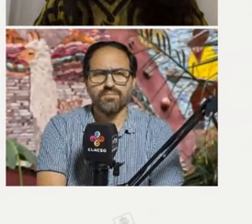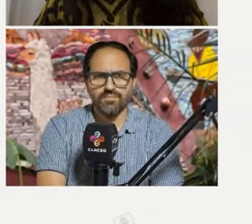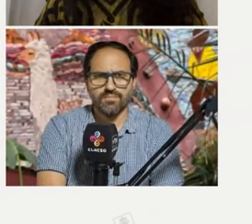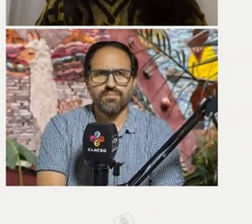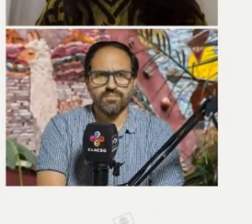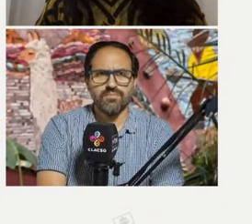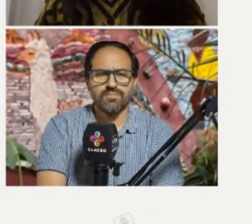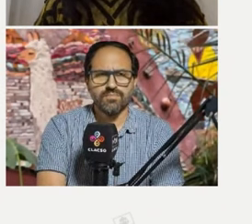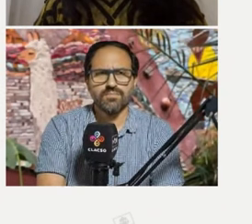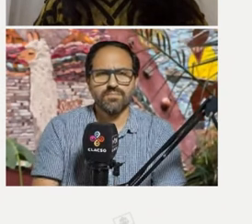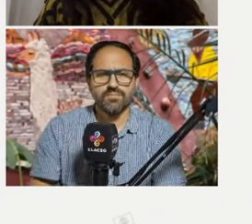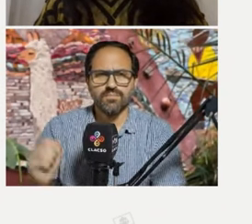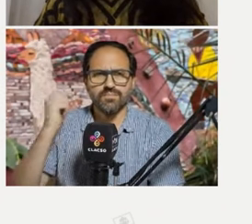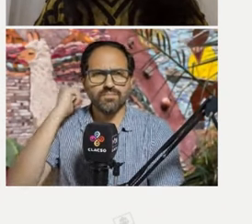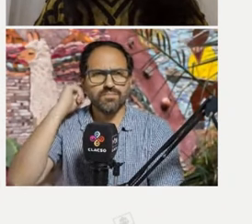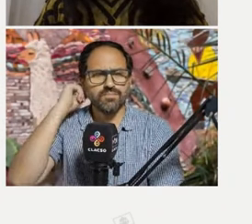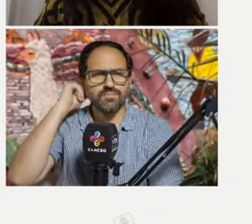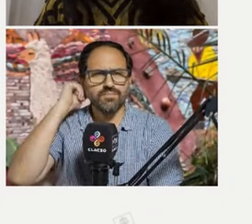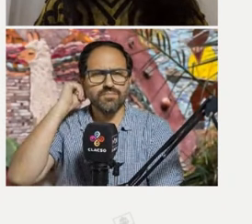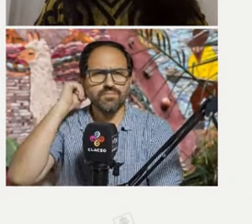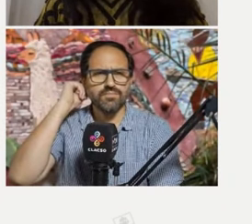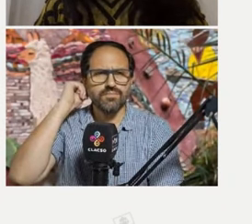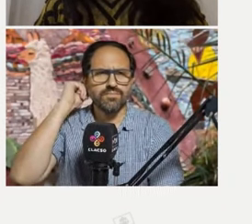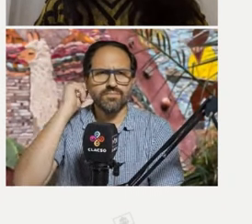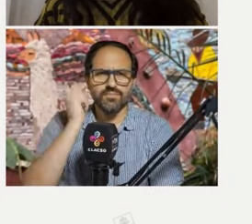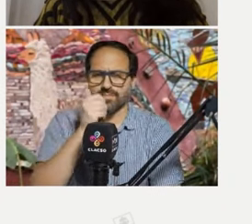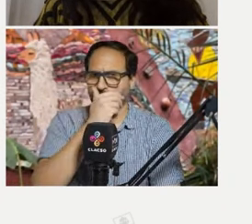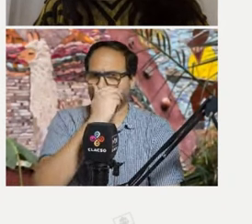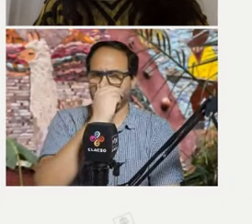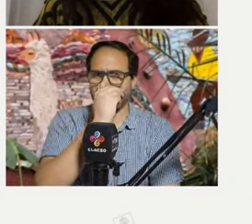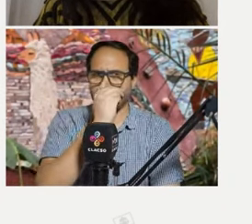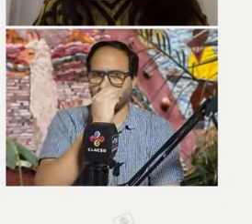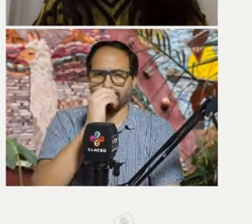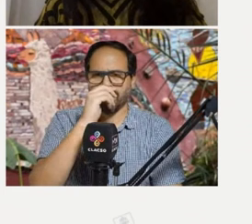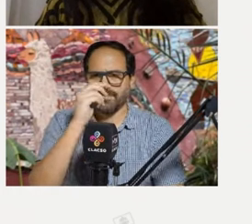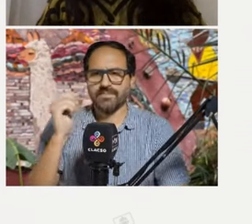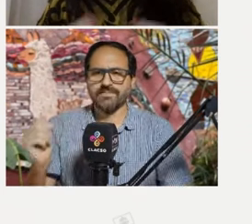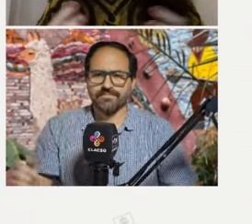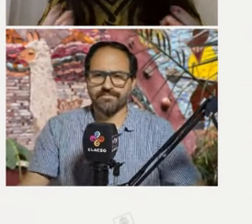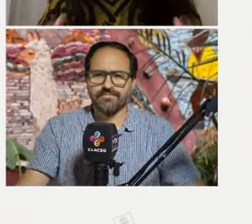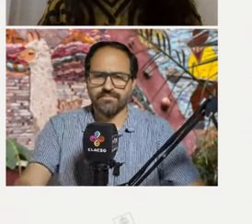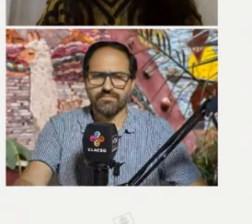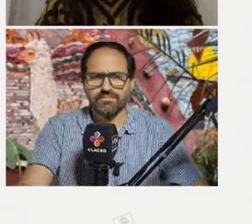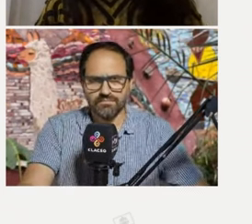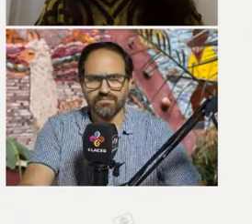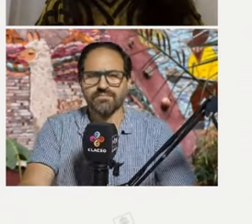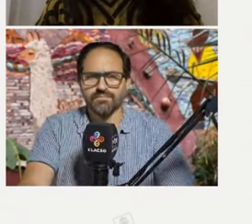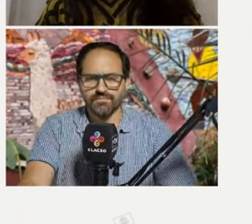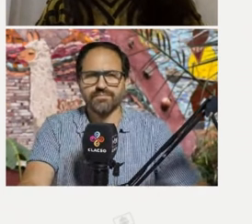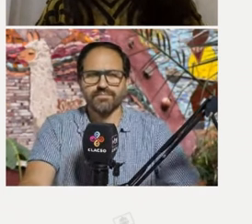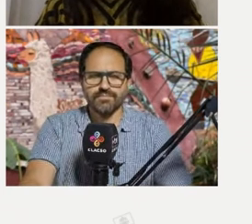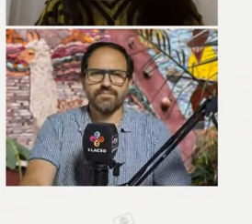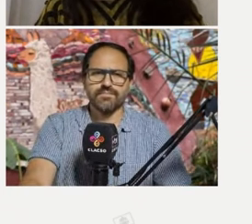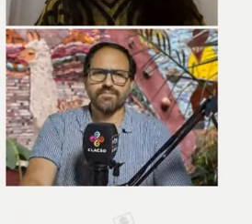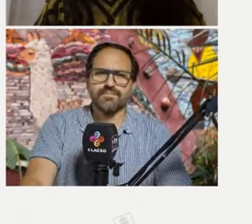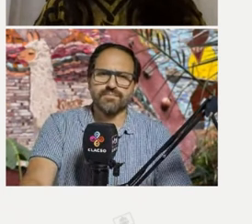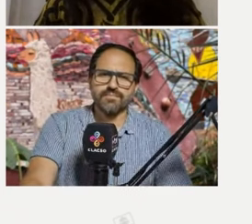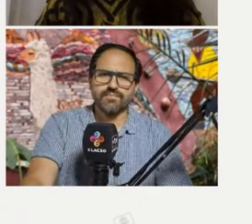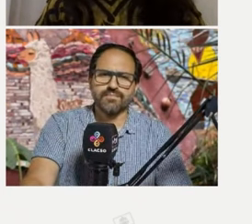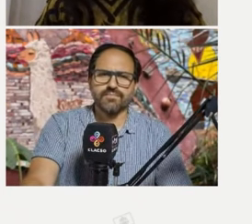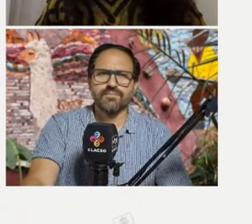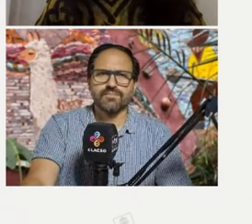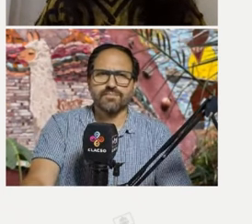a todo el debate de que las vidas negras importan y que ese proceso también de concepción